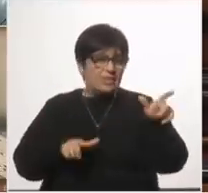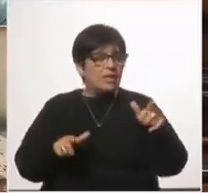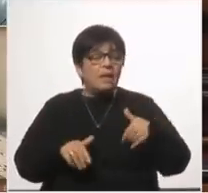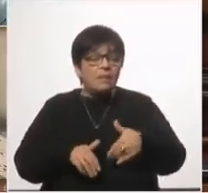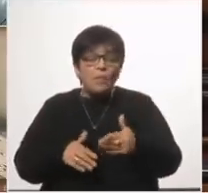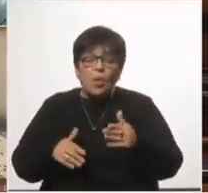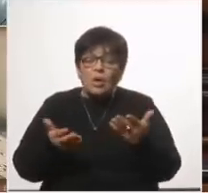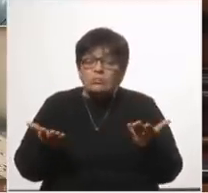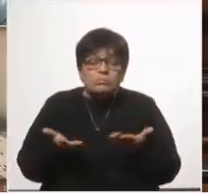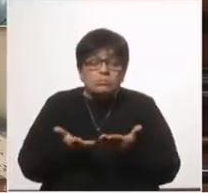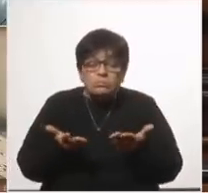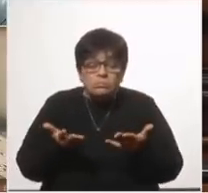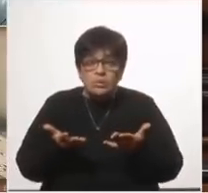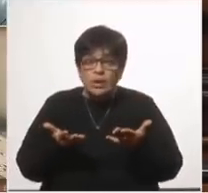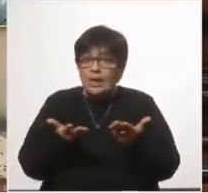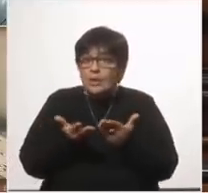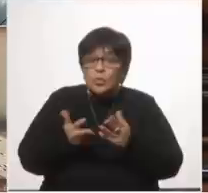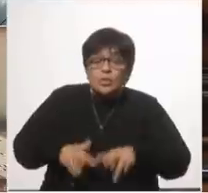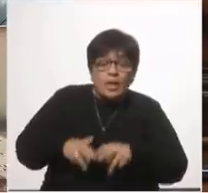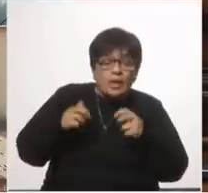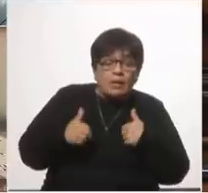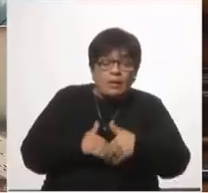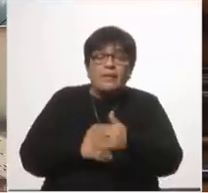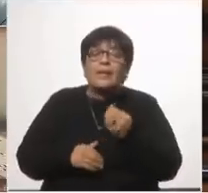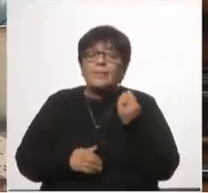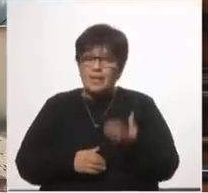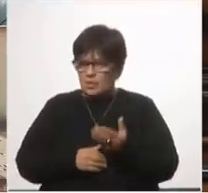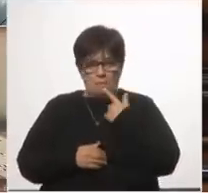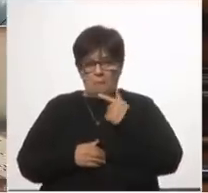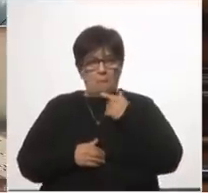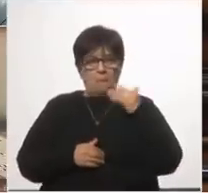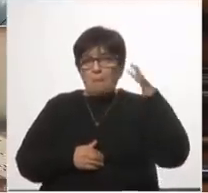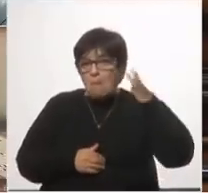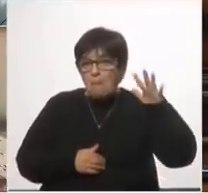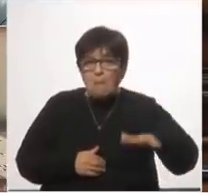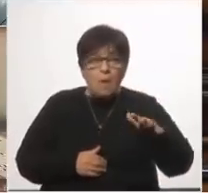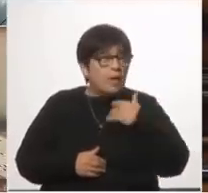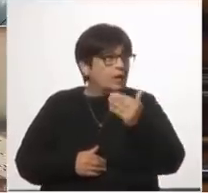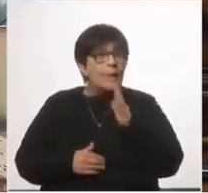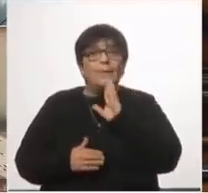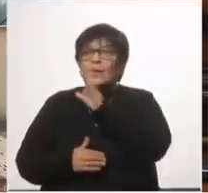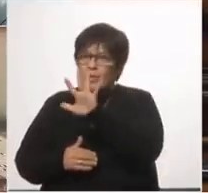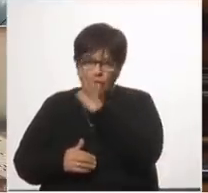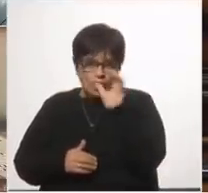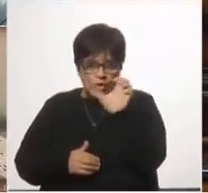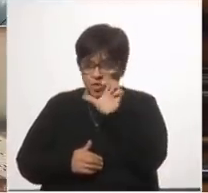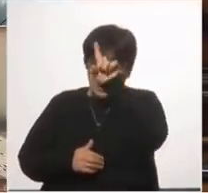los que padecieron COVID? no sabemos nada de esto el 5 de enero cuando el ministro compareció lo preguntamos y no se nos respondió